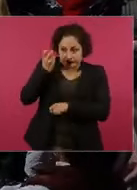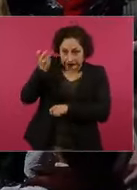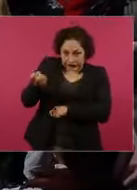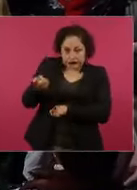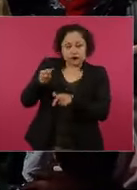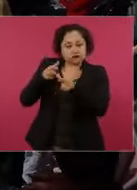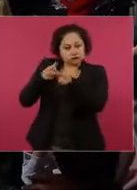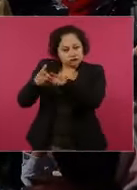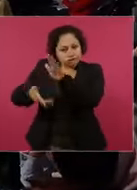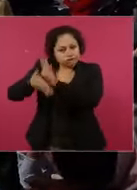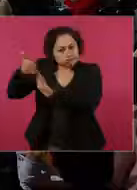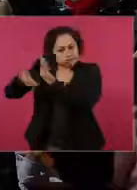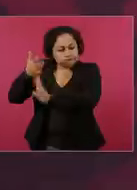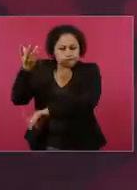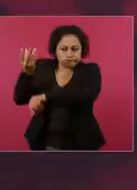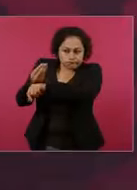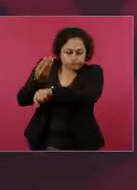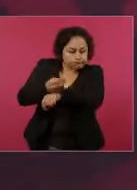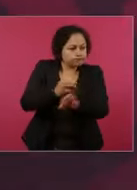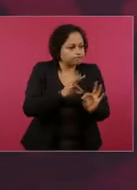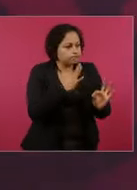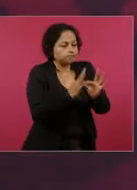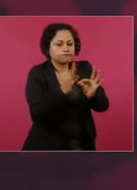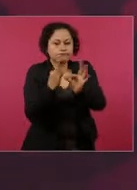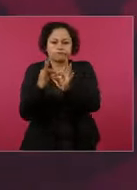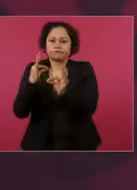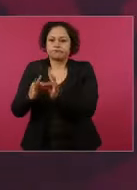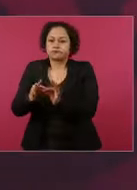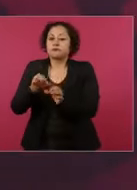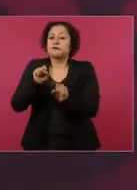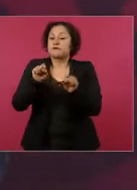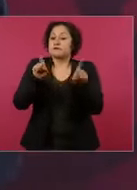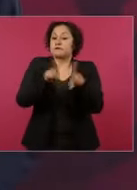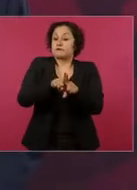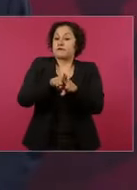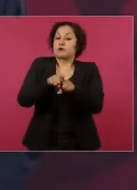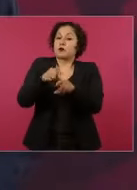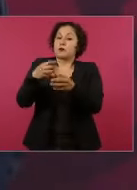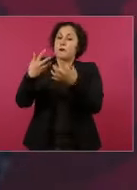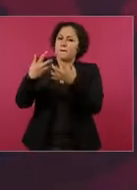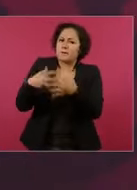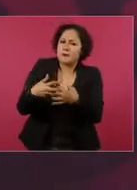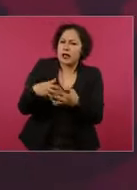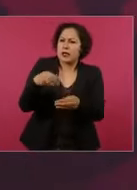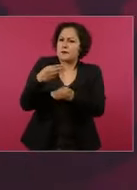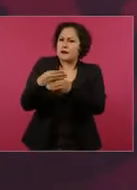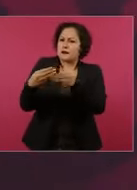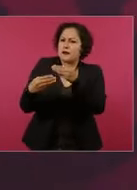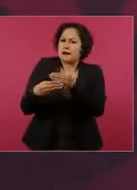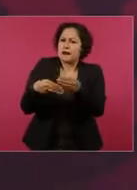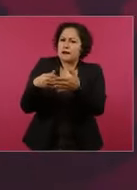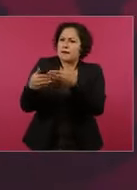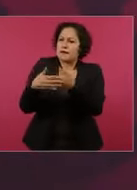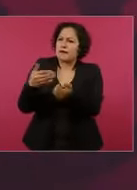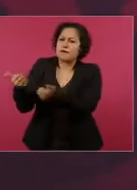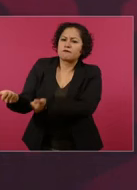modernos. Nosotros estamos atendiendo la falta de